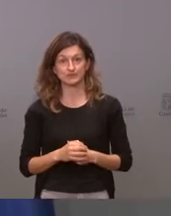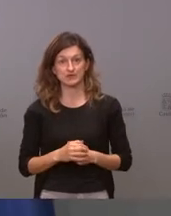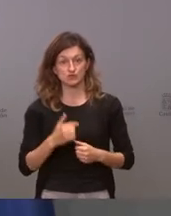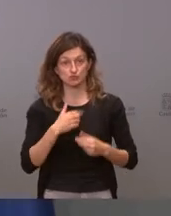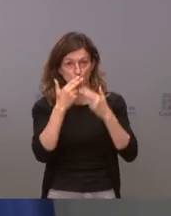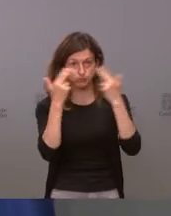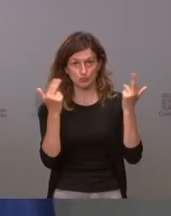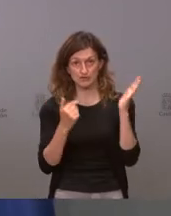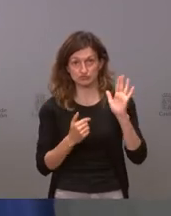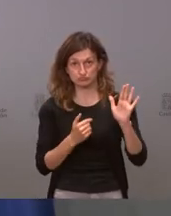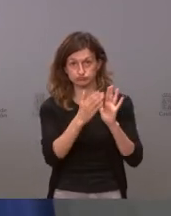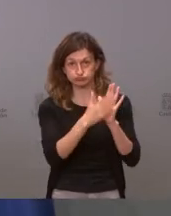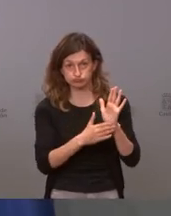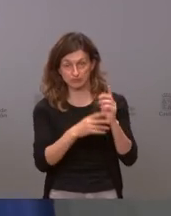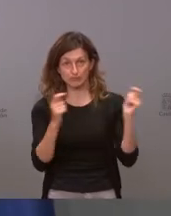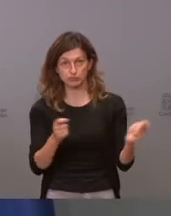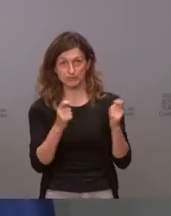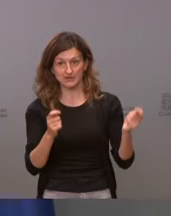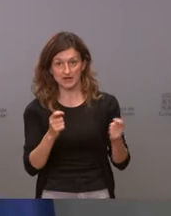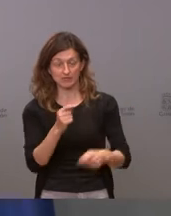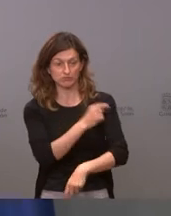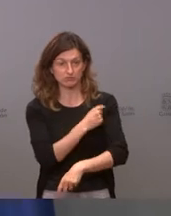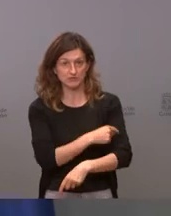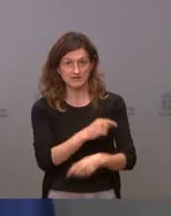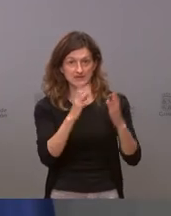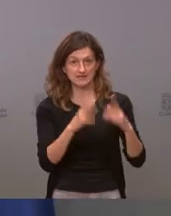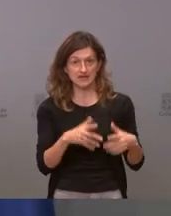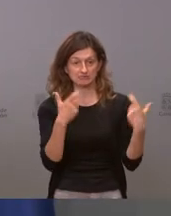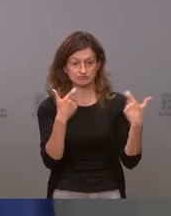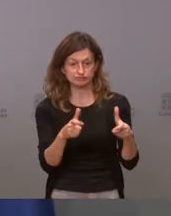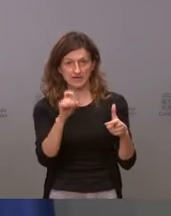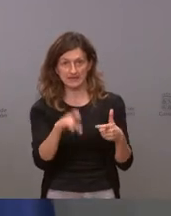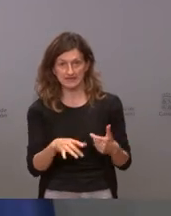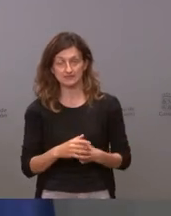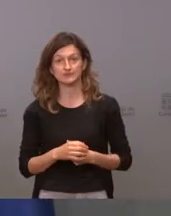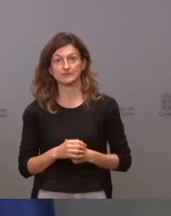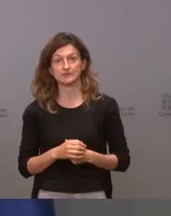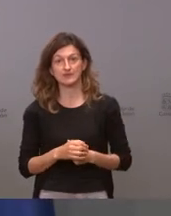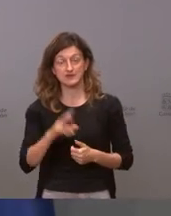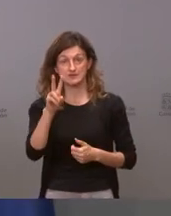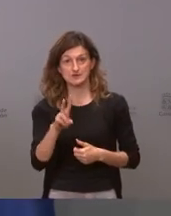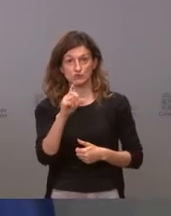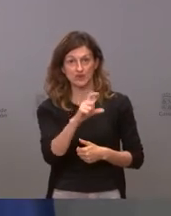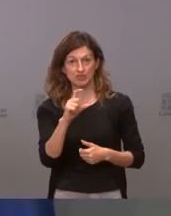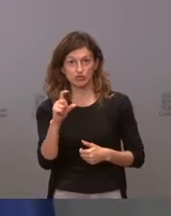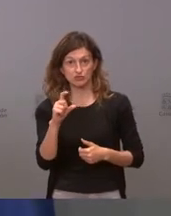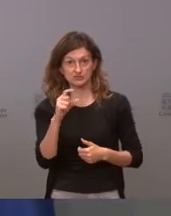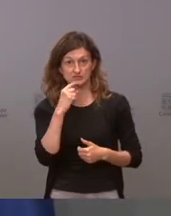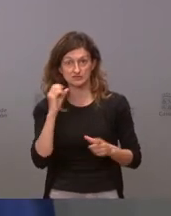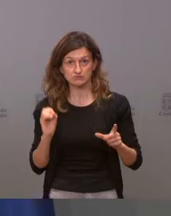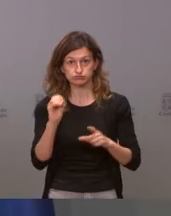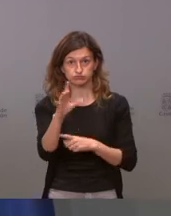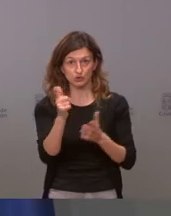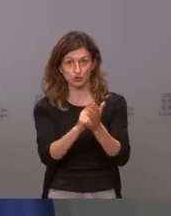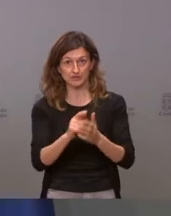hacemos públicos publicamos lo que se nos suministra lo que ponemos a quién se lo ponemos y sobre las segundas dosis si no le importa volver a poner la diapositiva